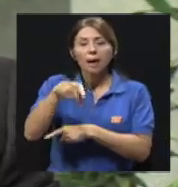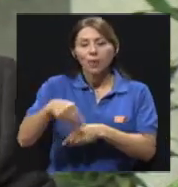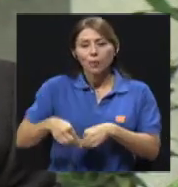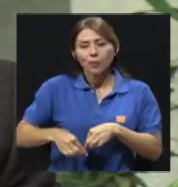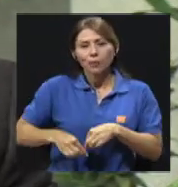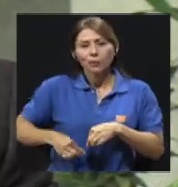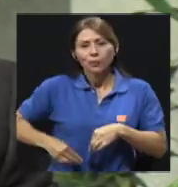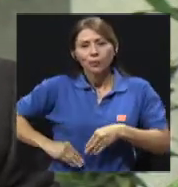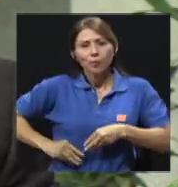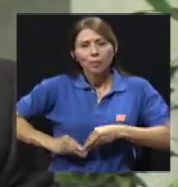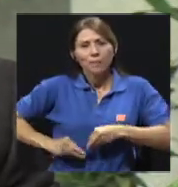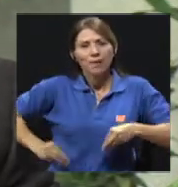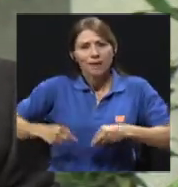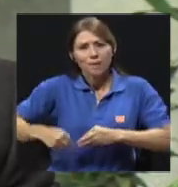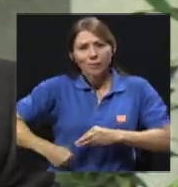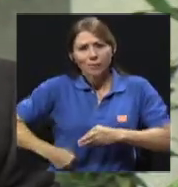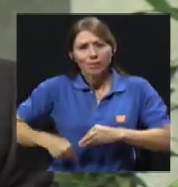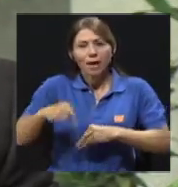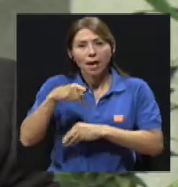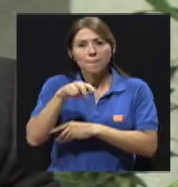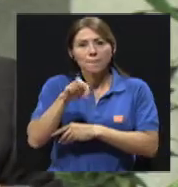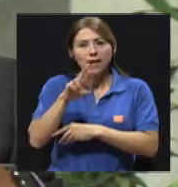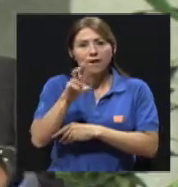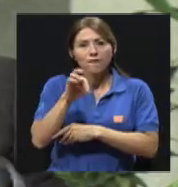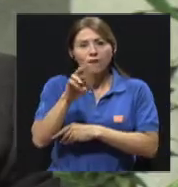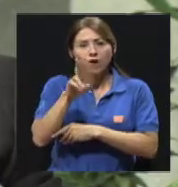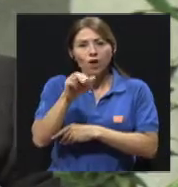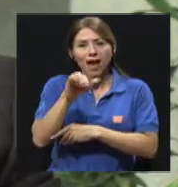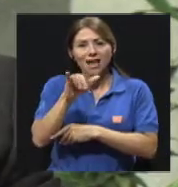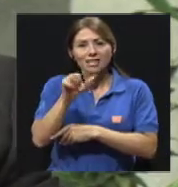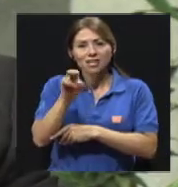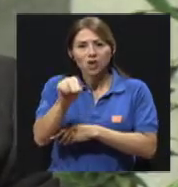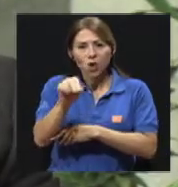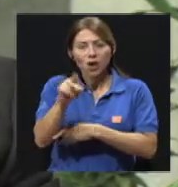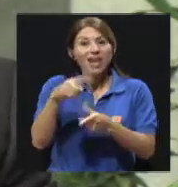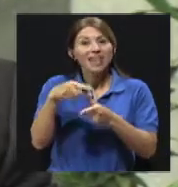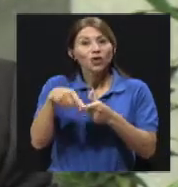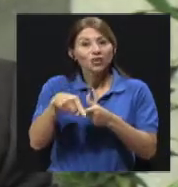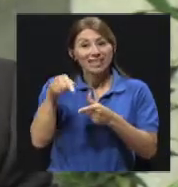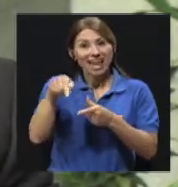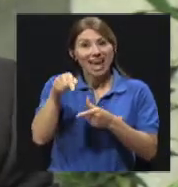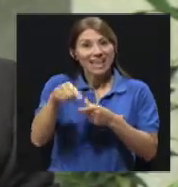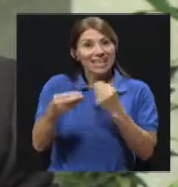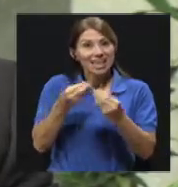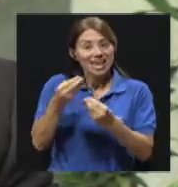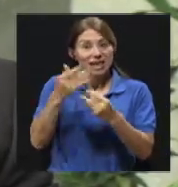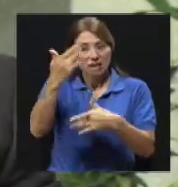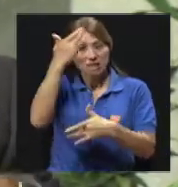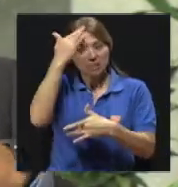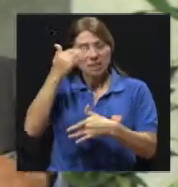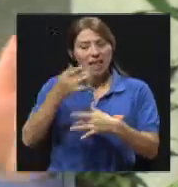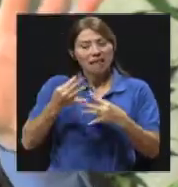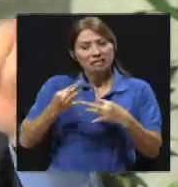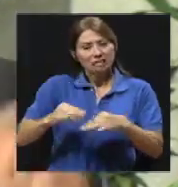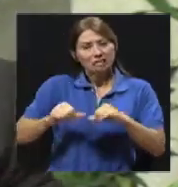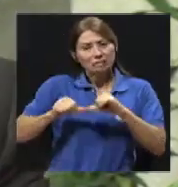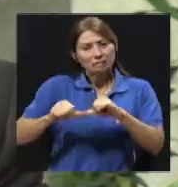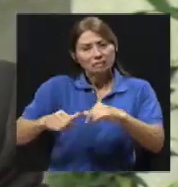naturales del cuerpo, tratan de concentrar la enfermedad en un solo sitio. Entonces, en esos casos,